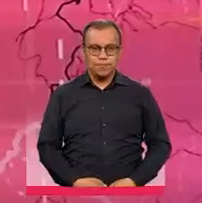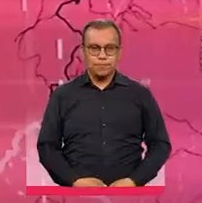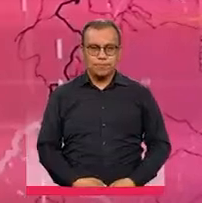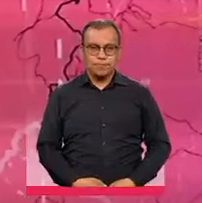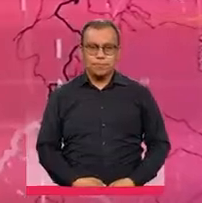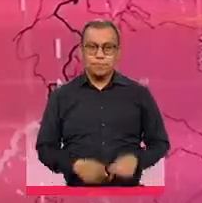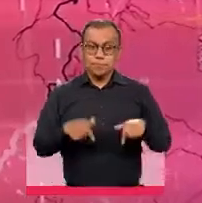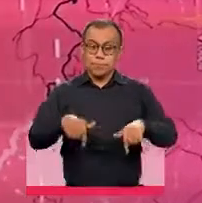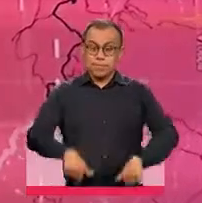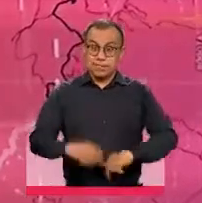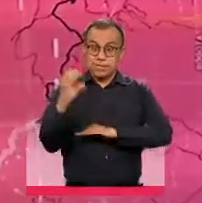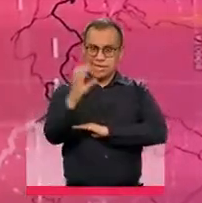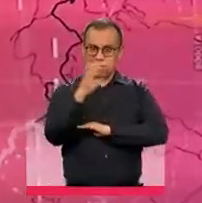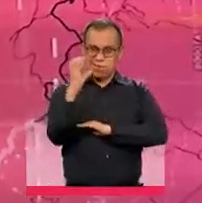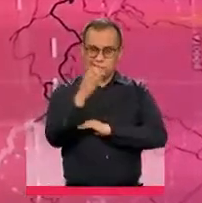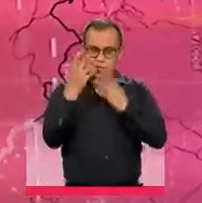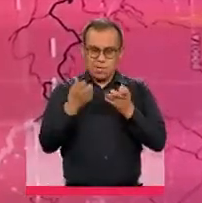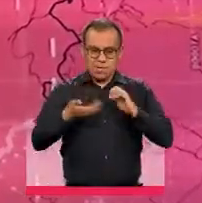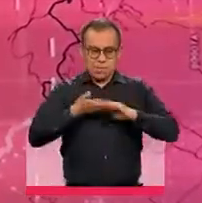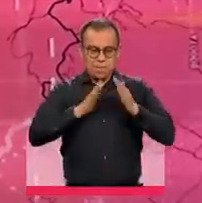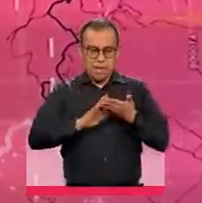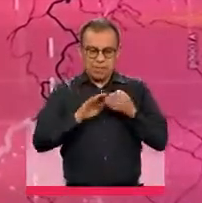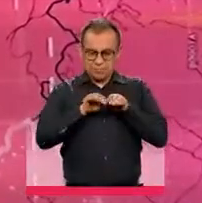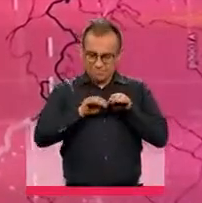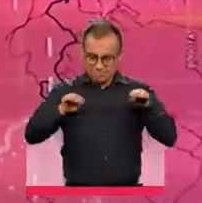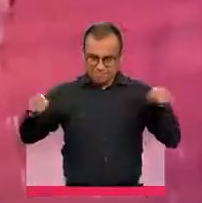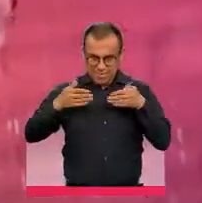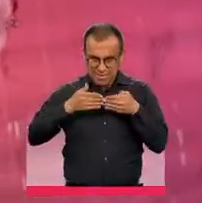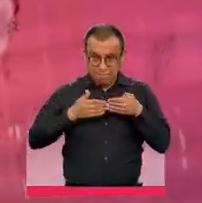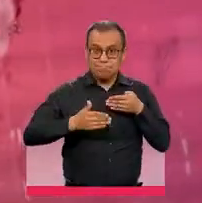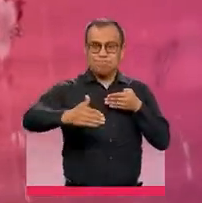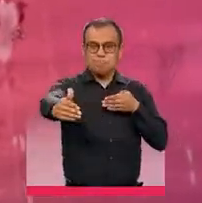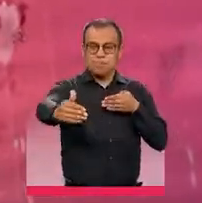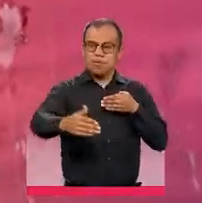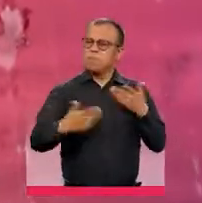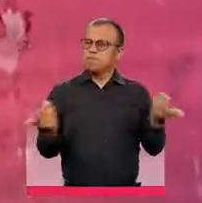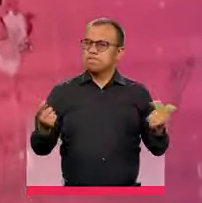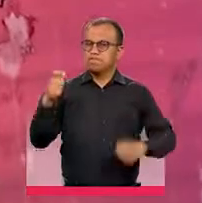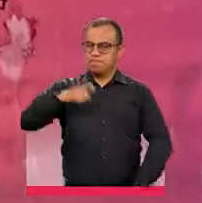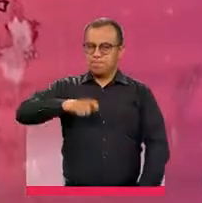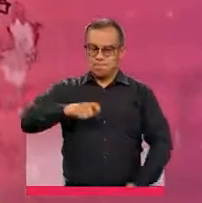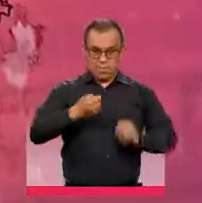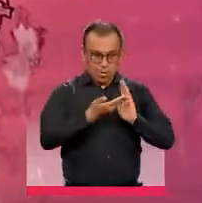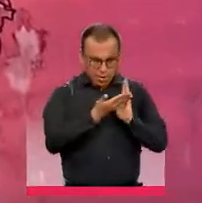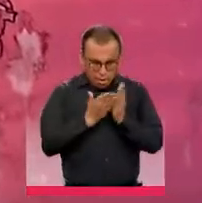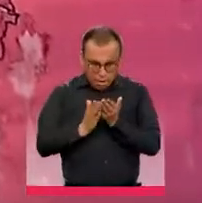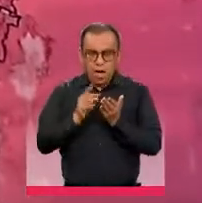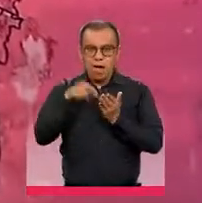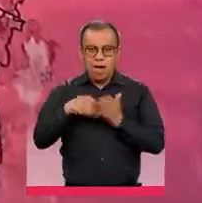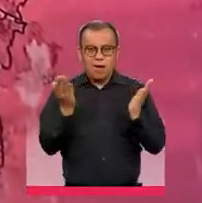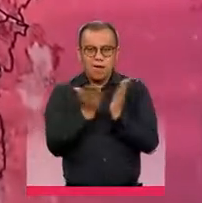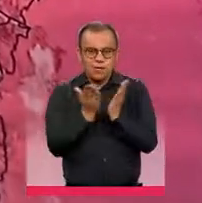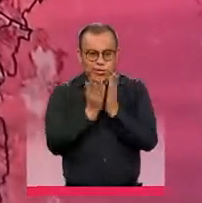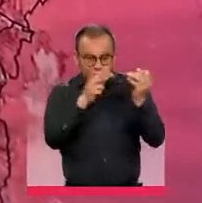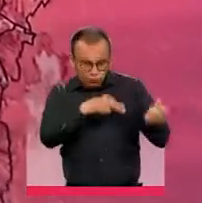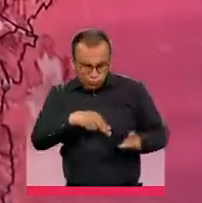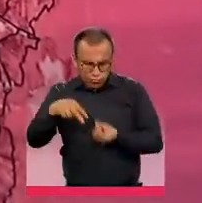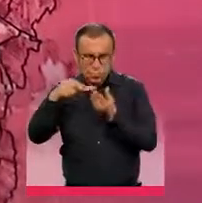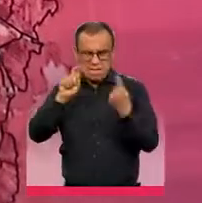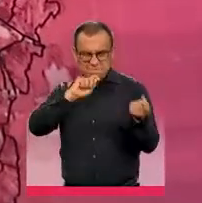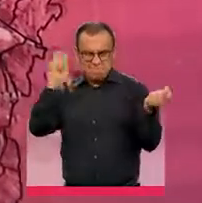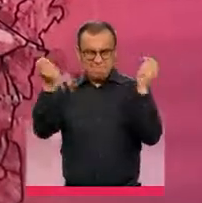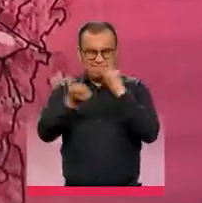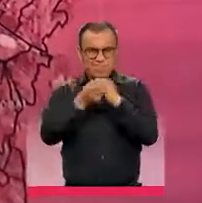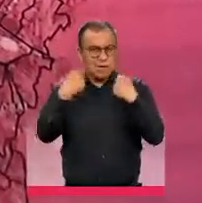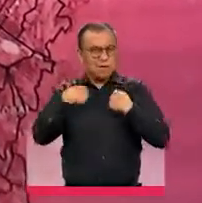Si en Colombia se quiere lograr una paz estable y duradera, es necesario que la educación se transforme para cambiar los imaginarios que